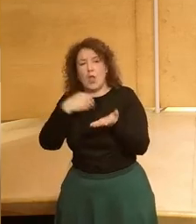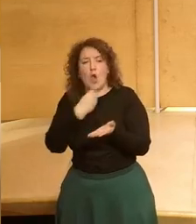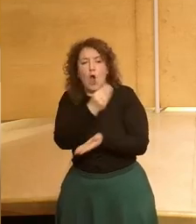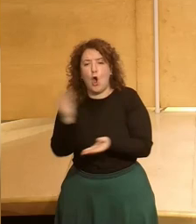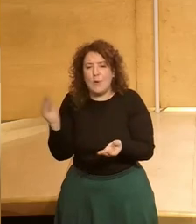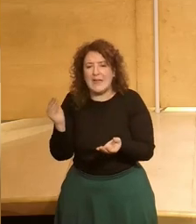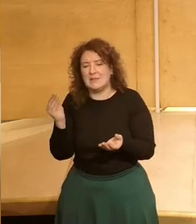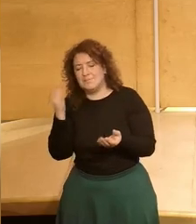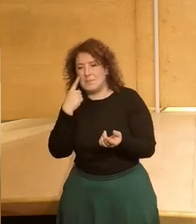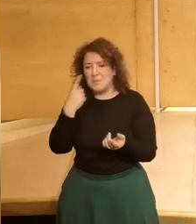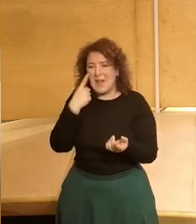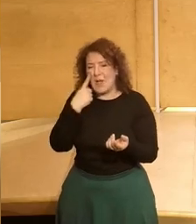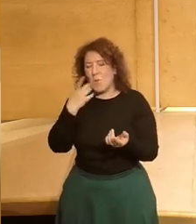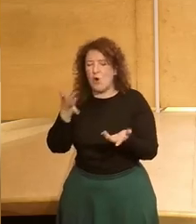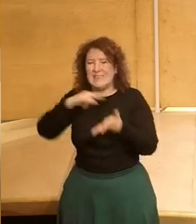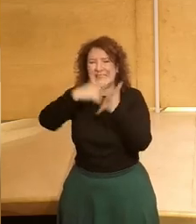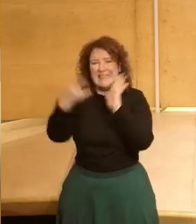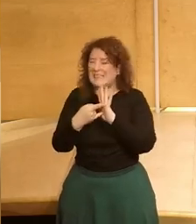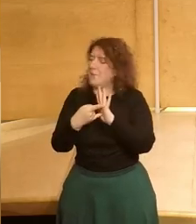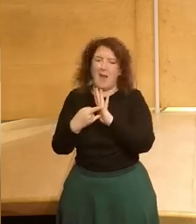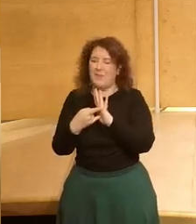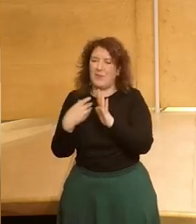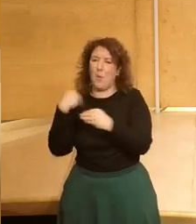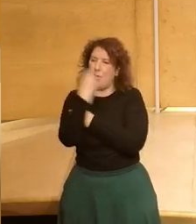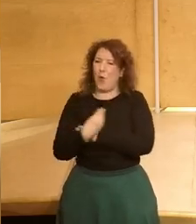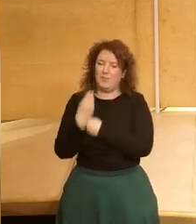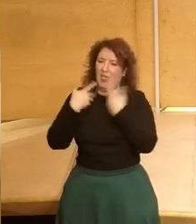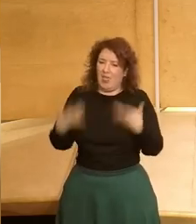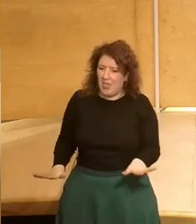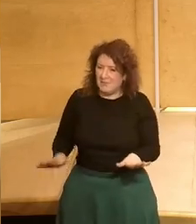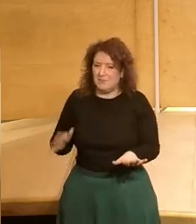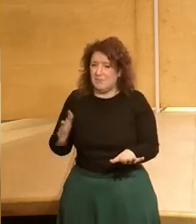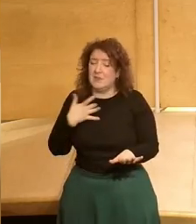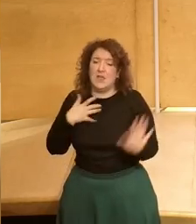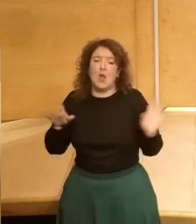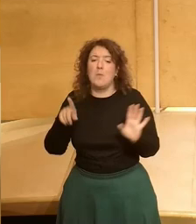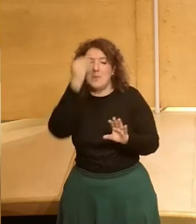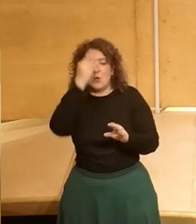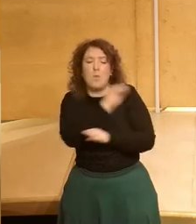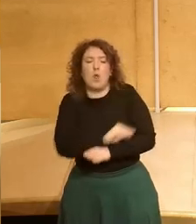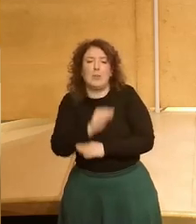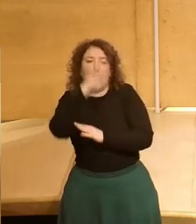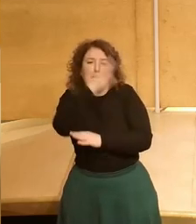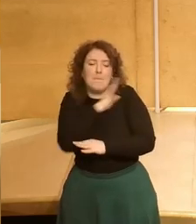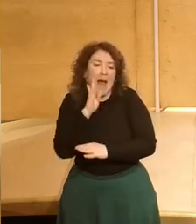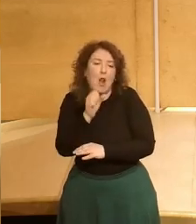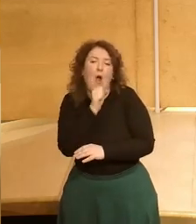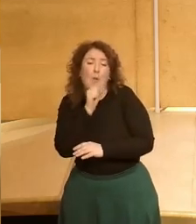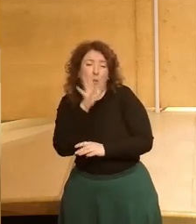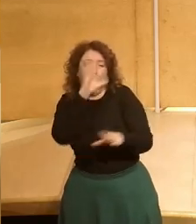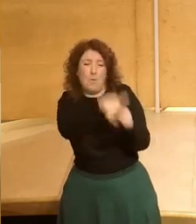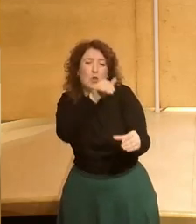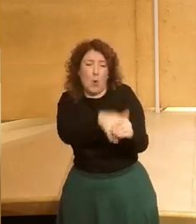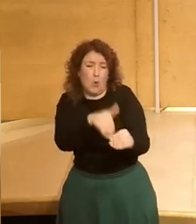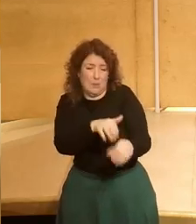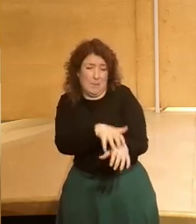que el sistema tiene unos incentivos que no los ampara tanto a ellos sino un colectivo que creen que vota más igual sus padres y sus abuelos y para mí